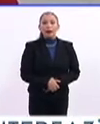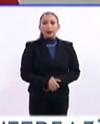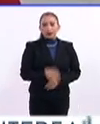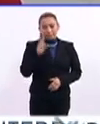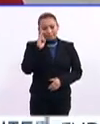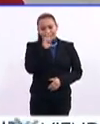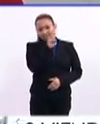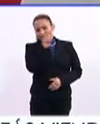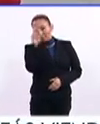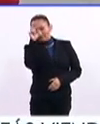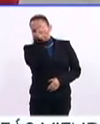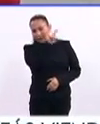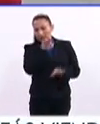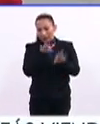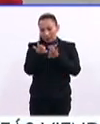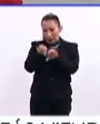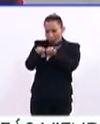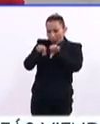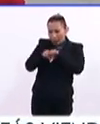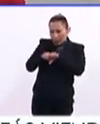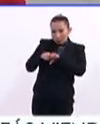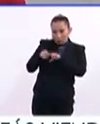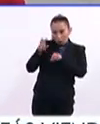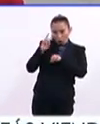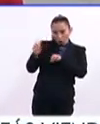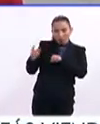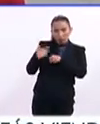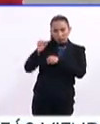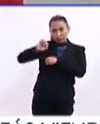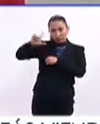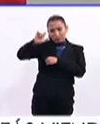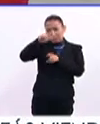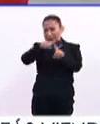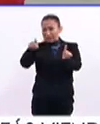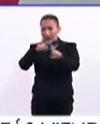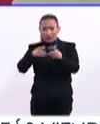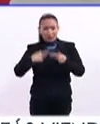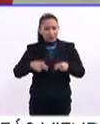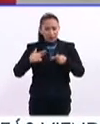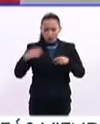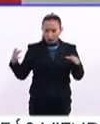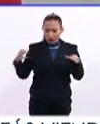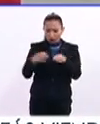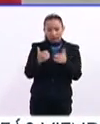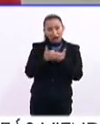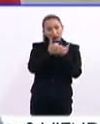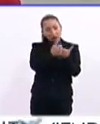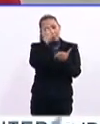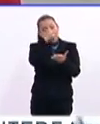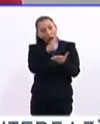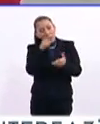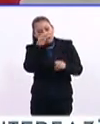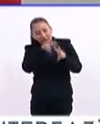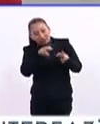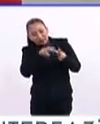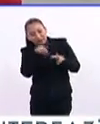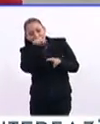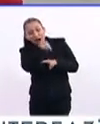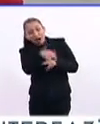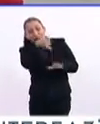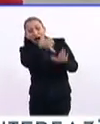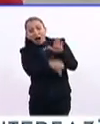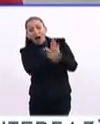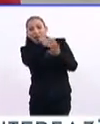complejidad, solo el trabajo en equipo, interdisciplinar, experto, diverso, intensivo, puede ayudarnos a llegar allá a las